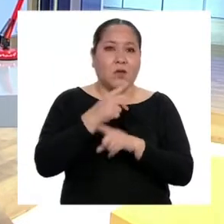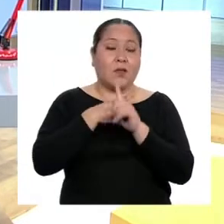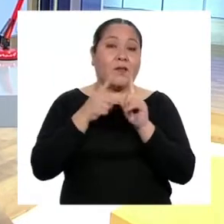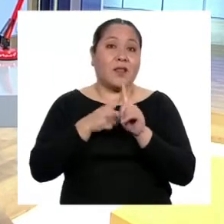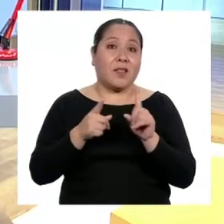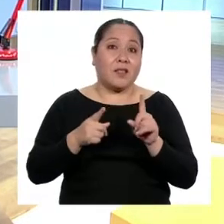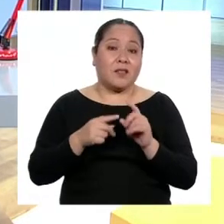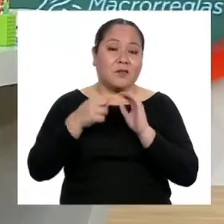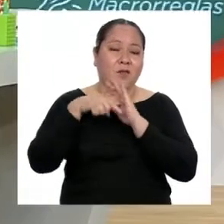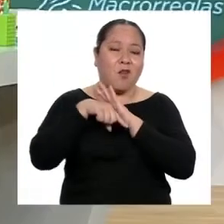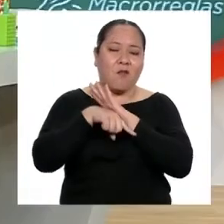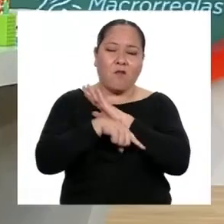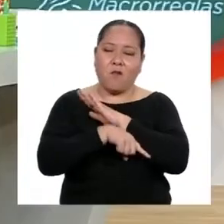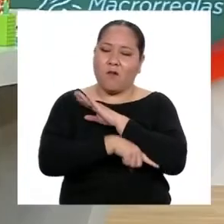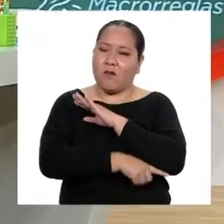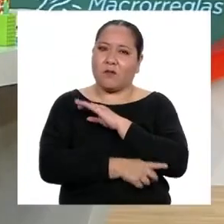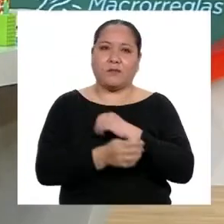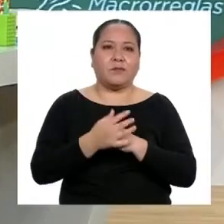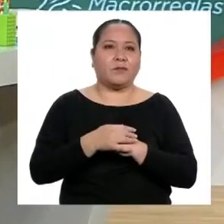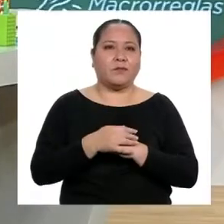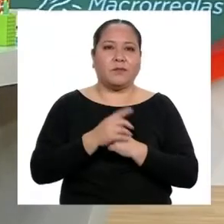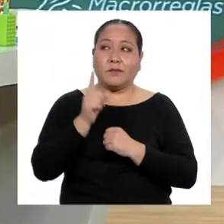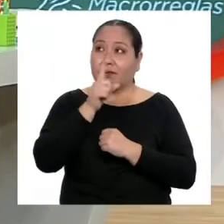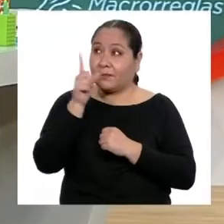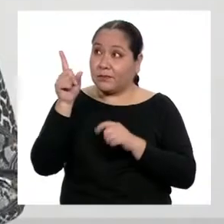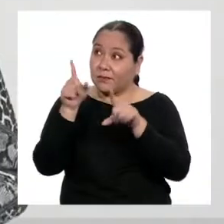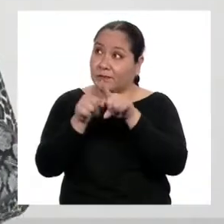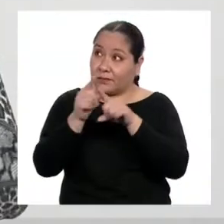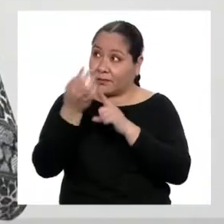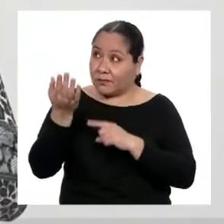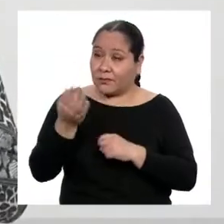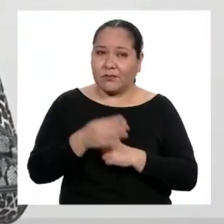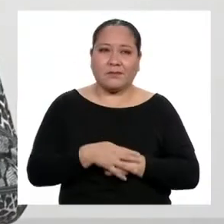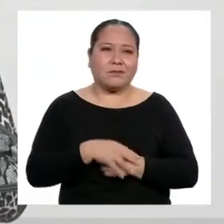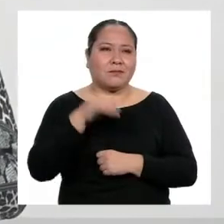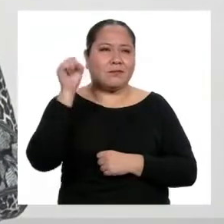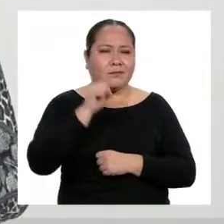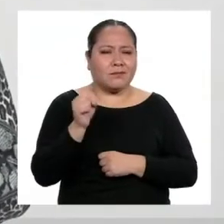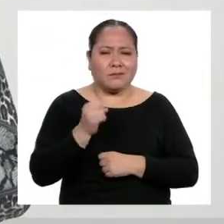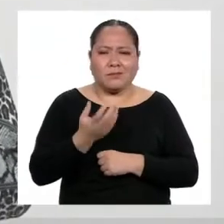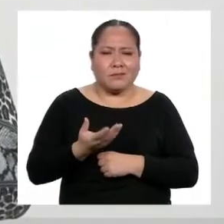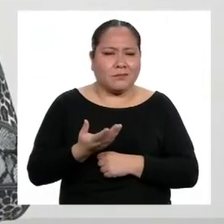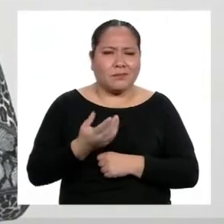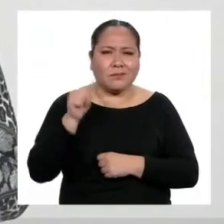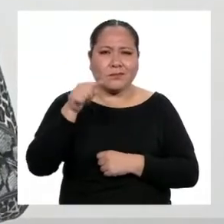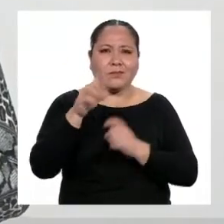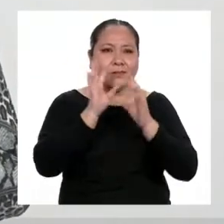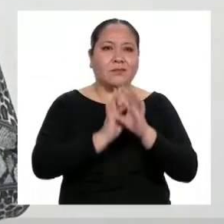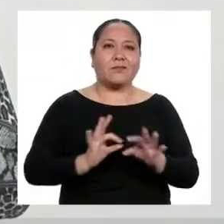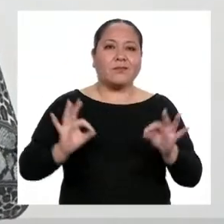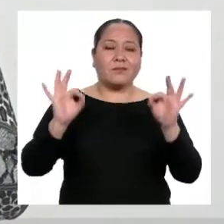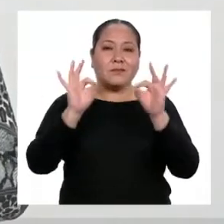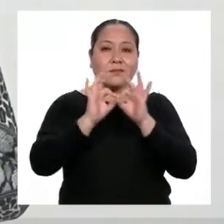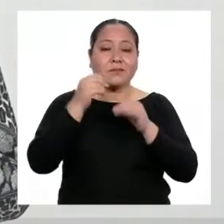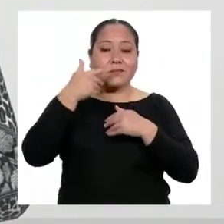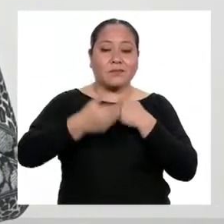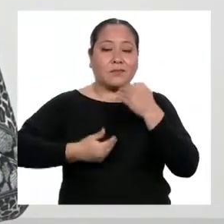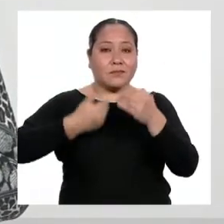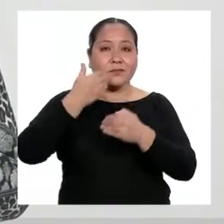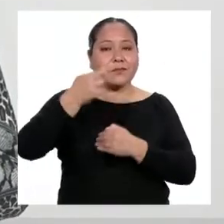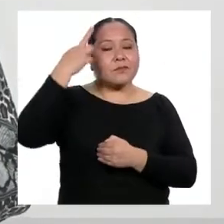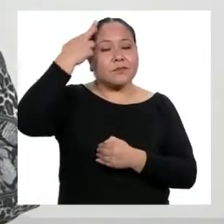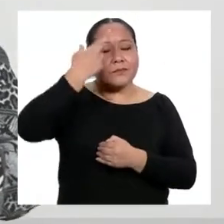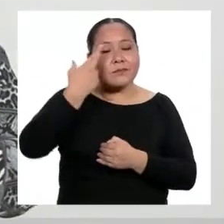más profundidad. ¿A usted también le pasó? Claro que sí. Es muy importante este proceso de